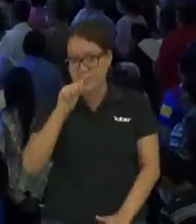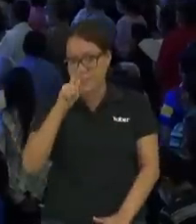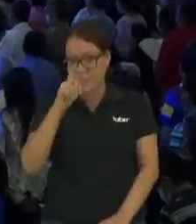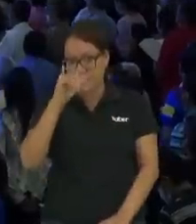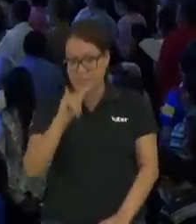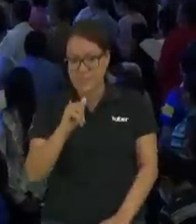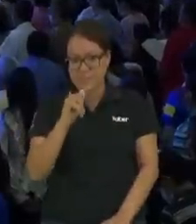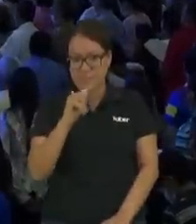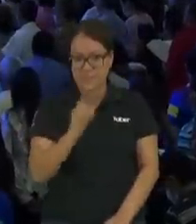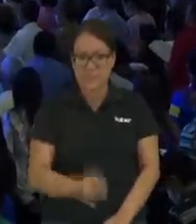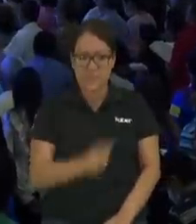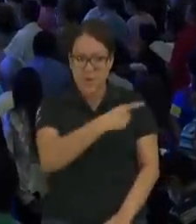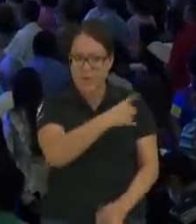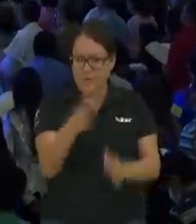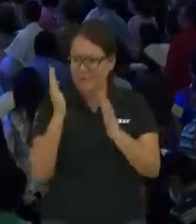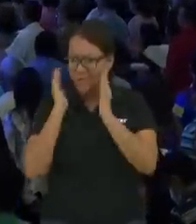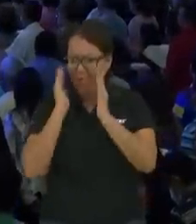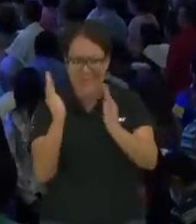escuchas.